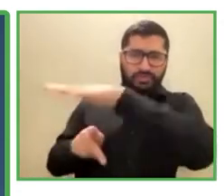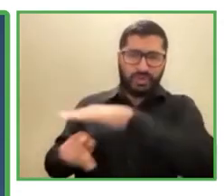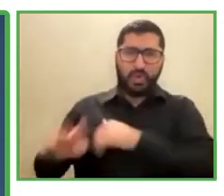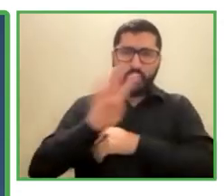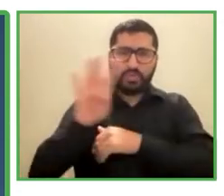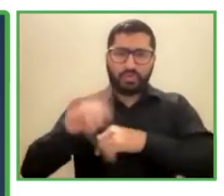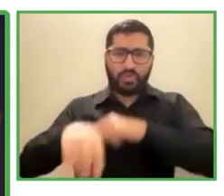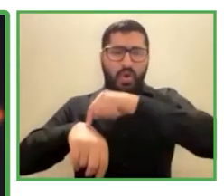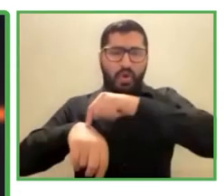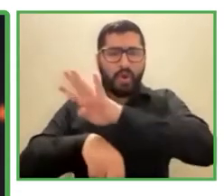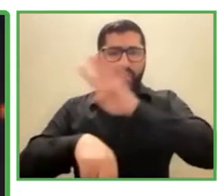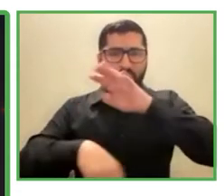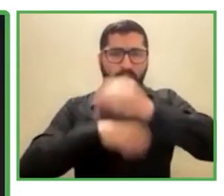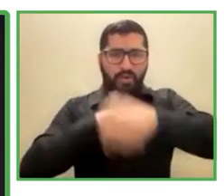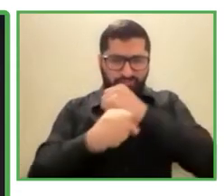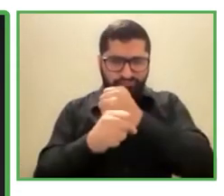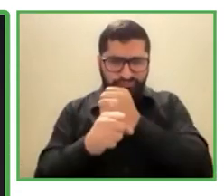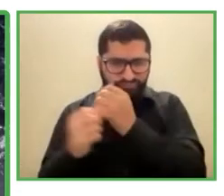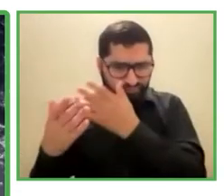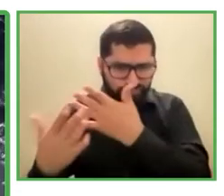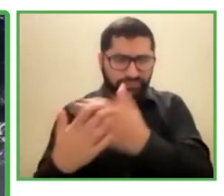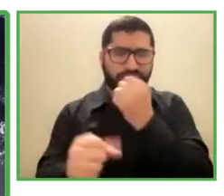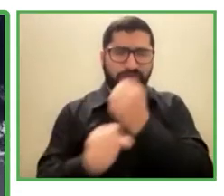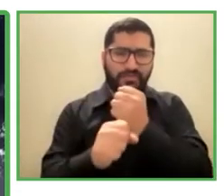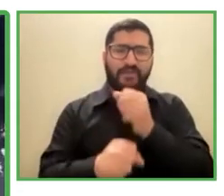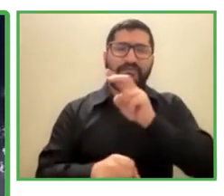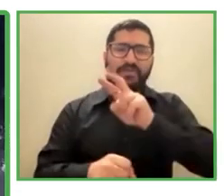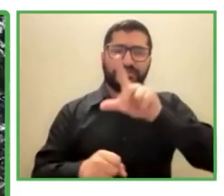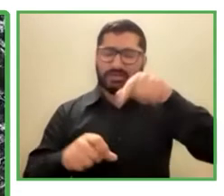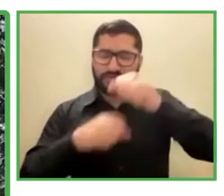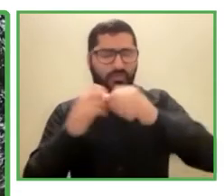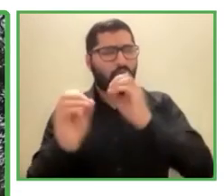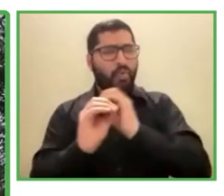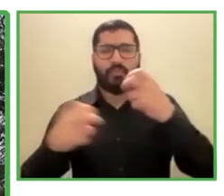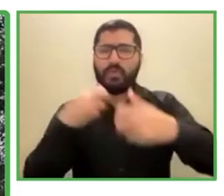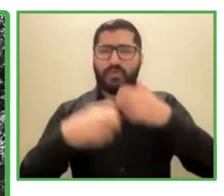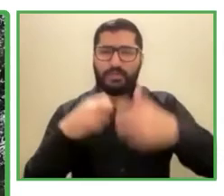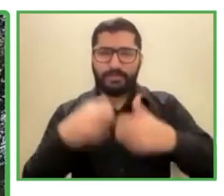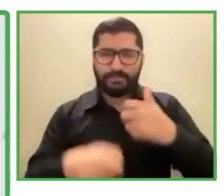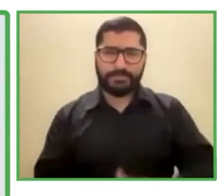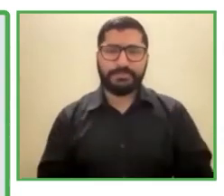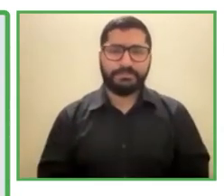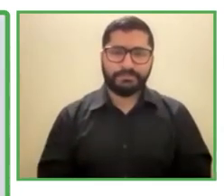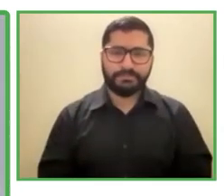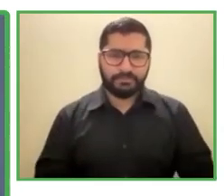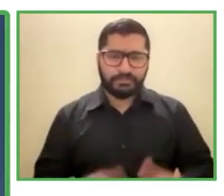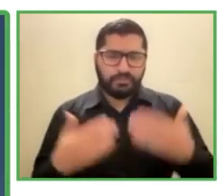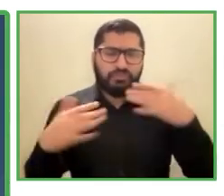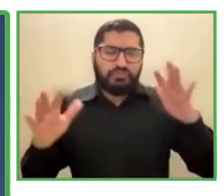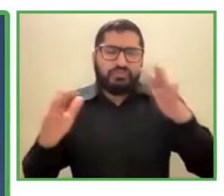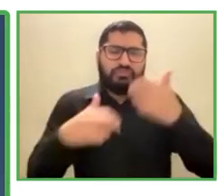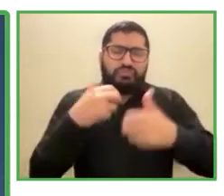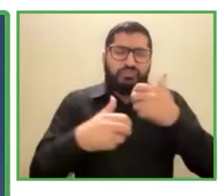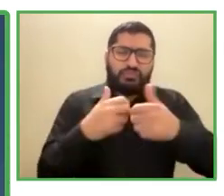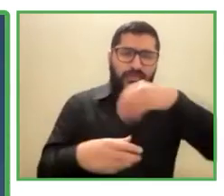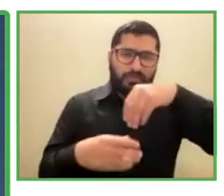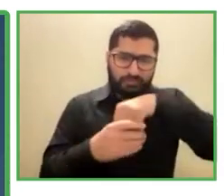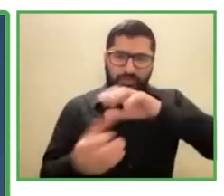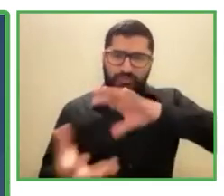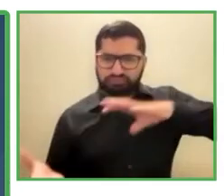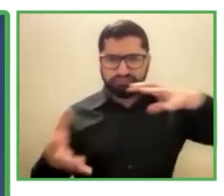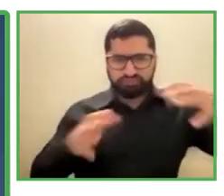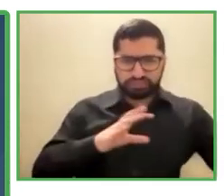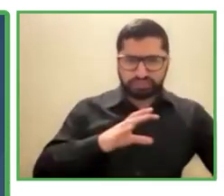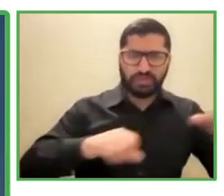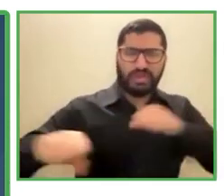contratiempos, y esto es independiente de la epidemia de la pandemia, de tifones, huracanes, inundaciones, terremotos,